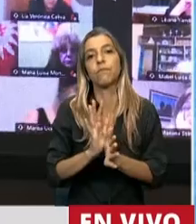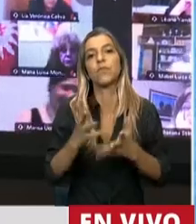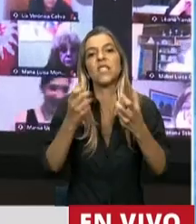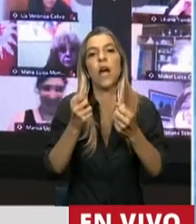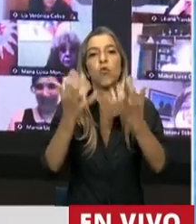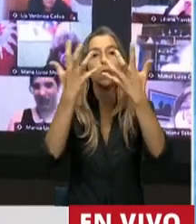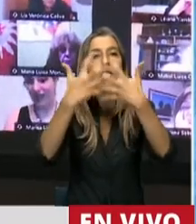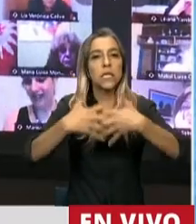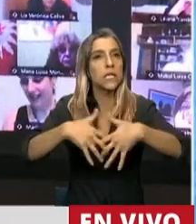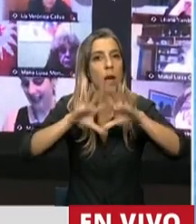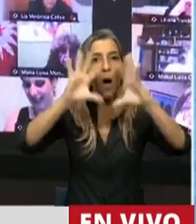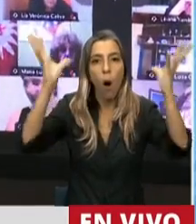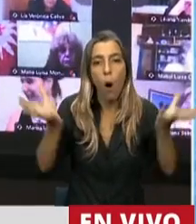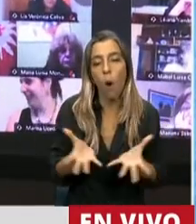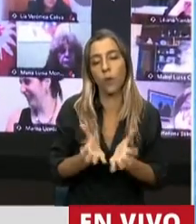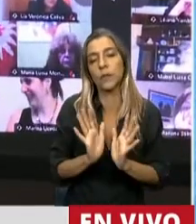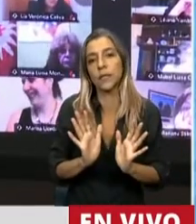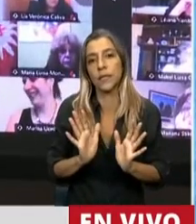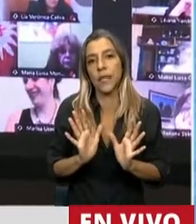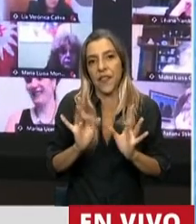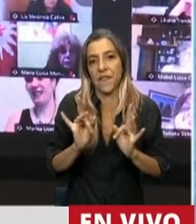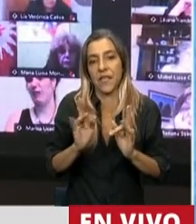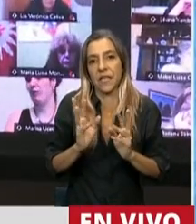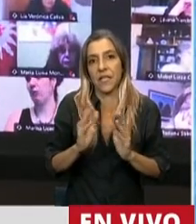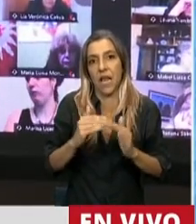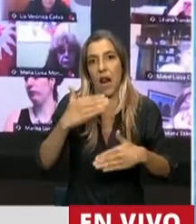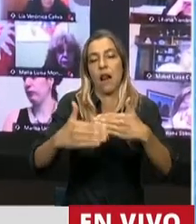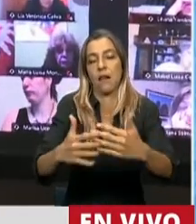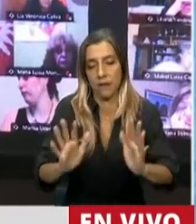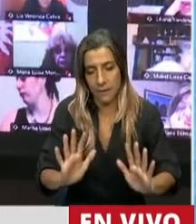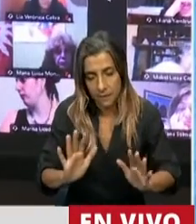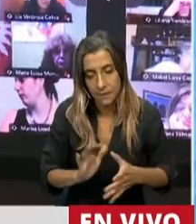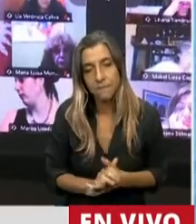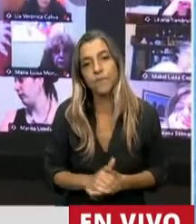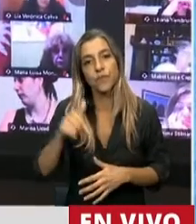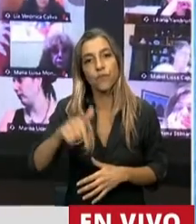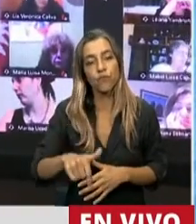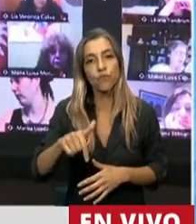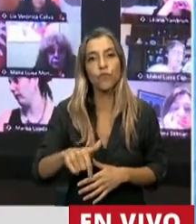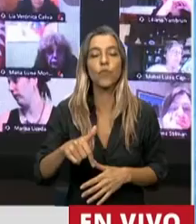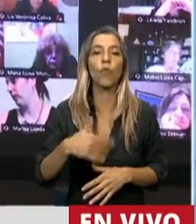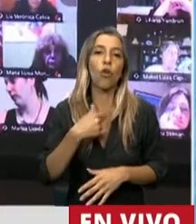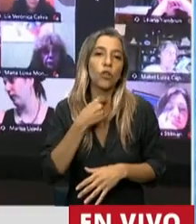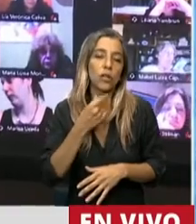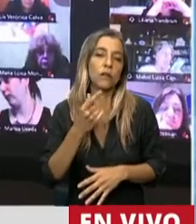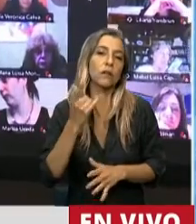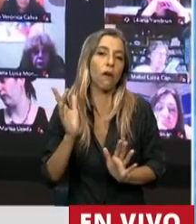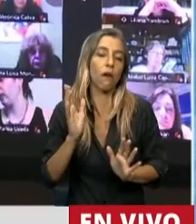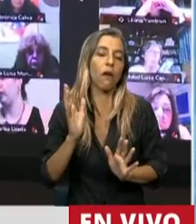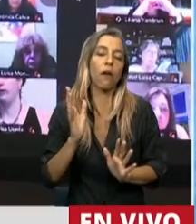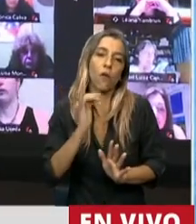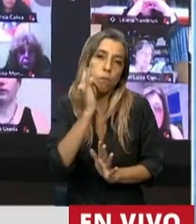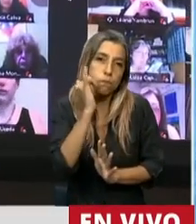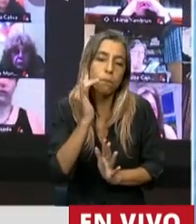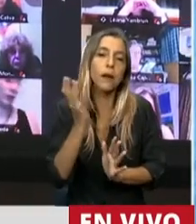El PMO, que hoy ha sido protagonista de la jornada y con el que me quiero referir en dos palabras, es en